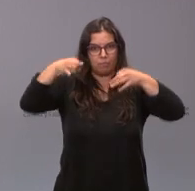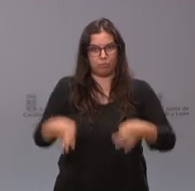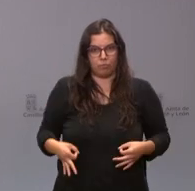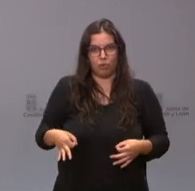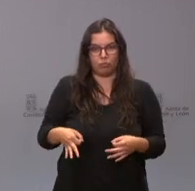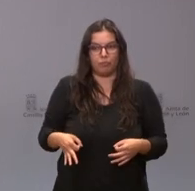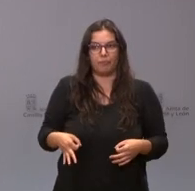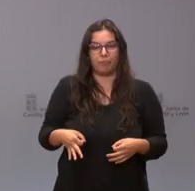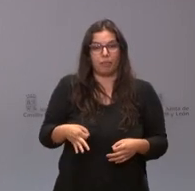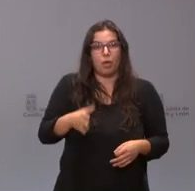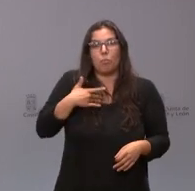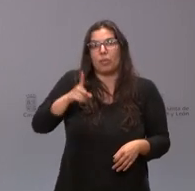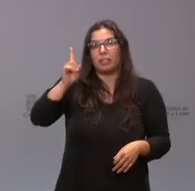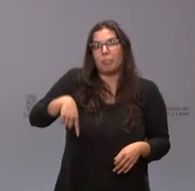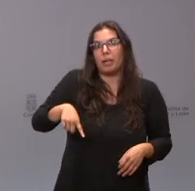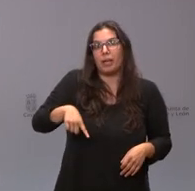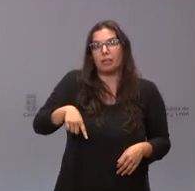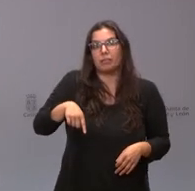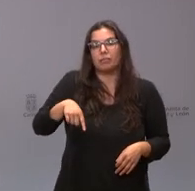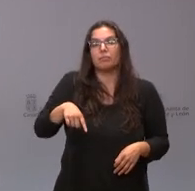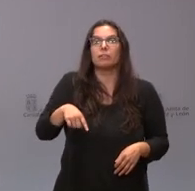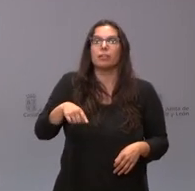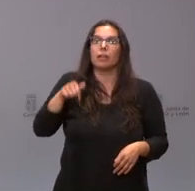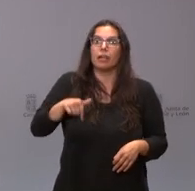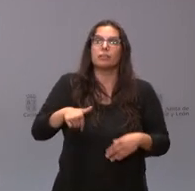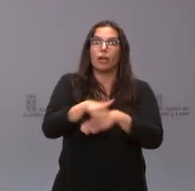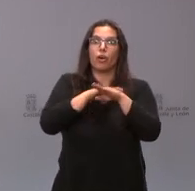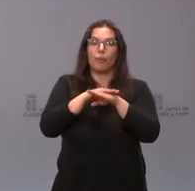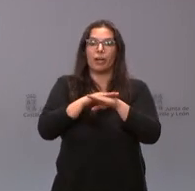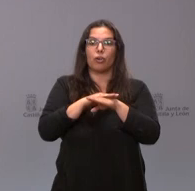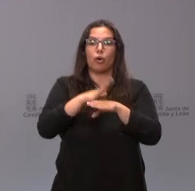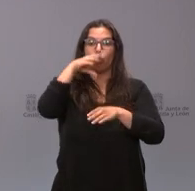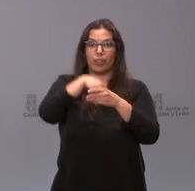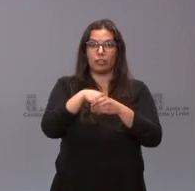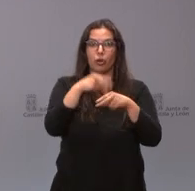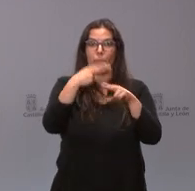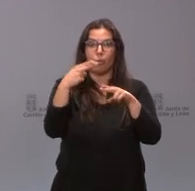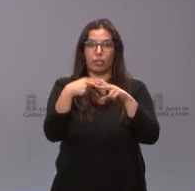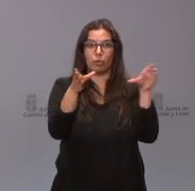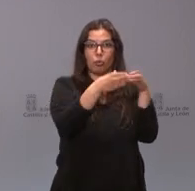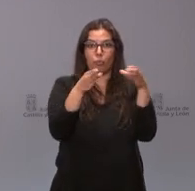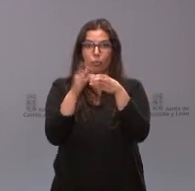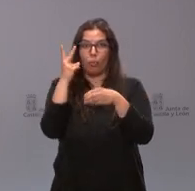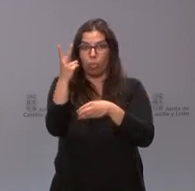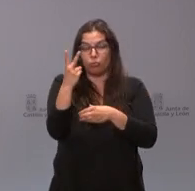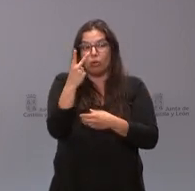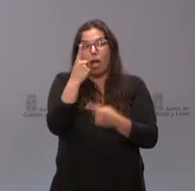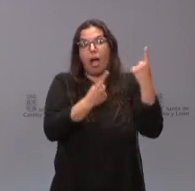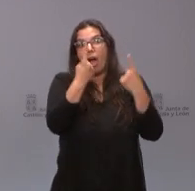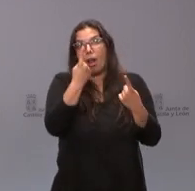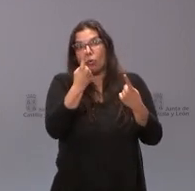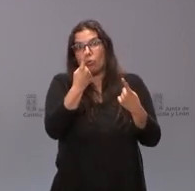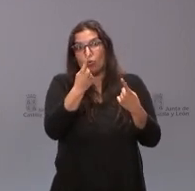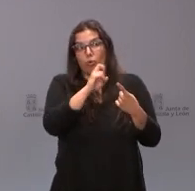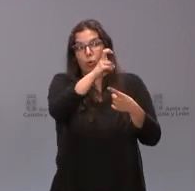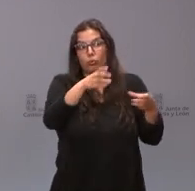no es incompatible con que este es un gobierno que está apoyado por dos partidos políticos y alguna persona o algún miembro de ese partido